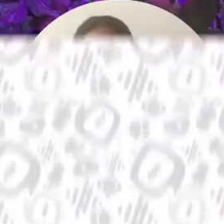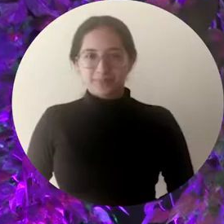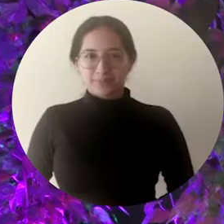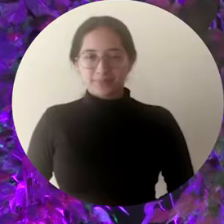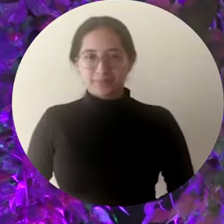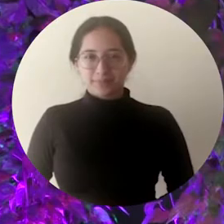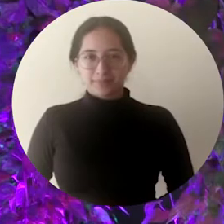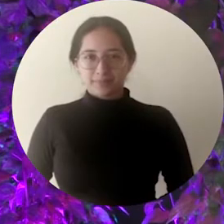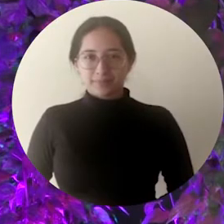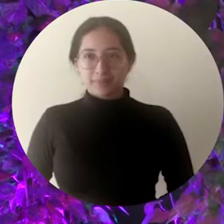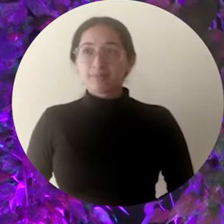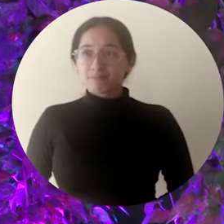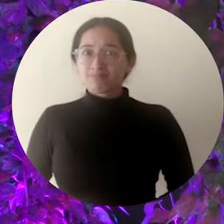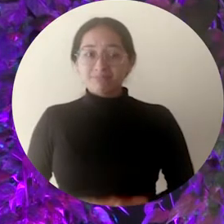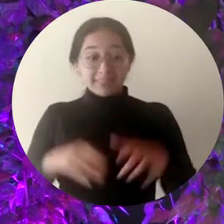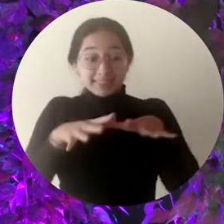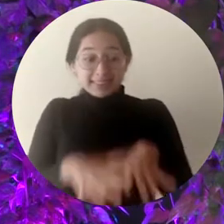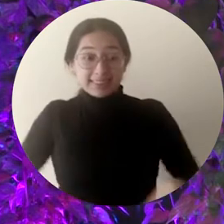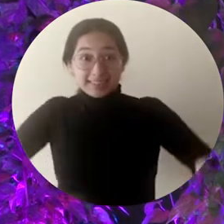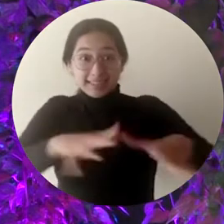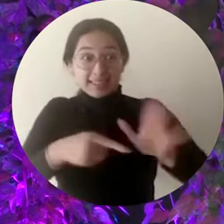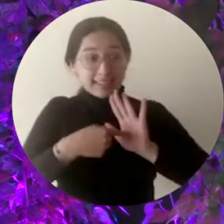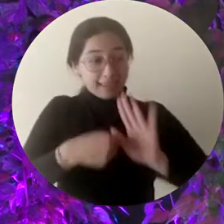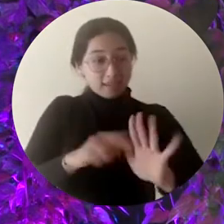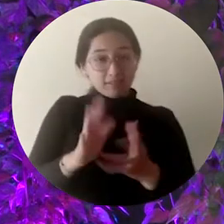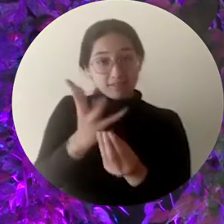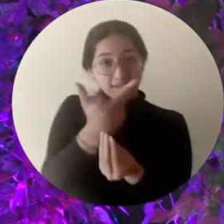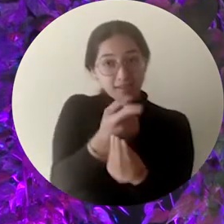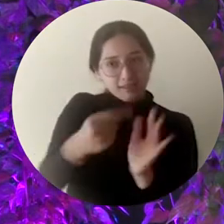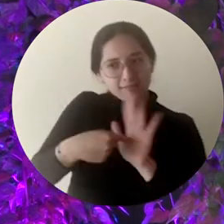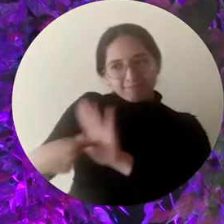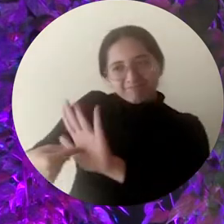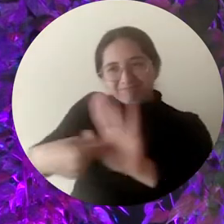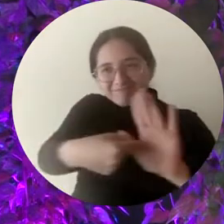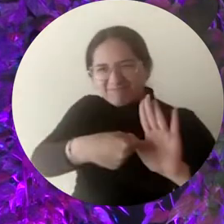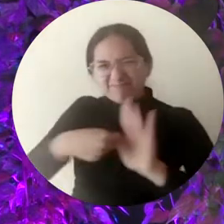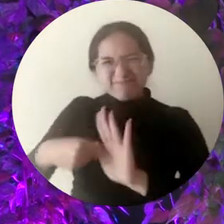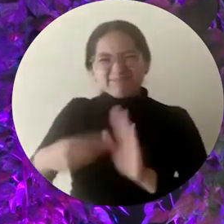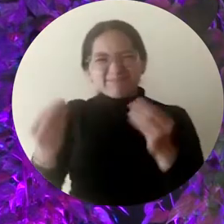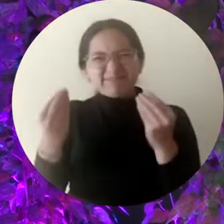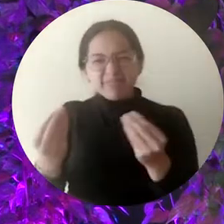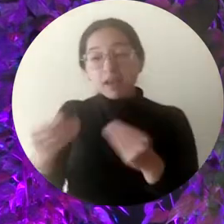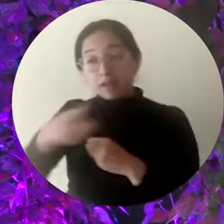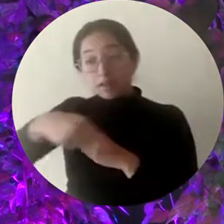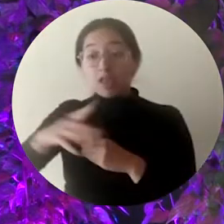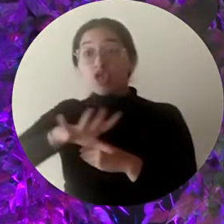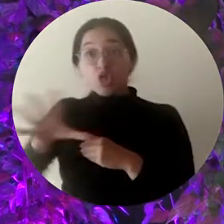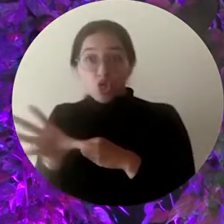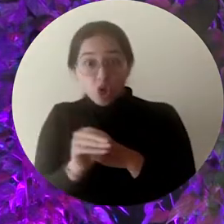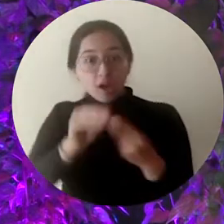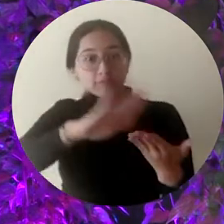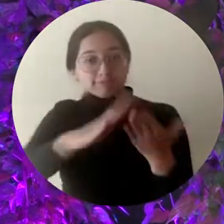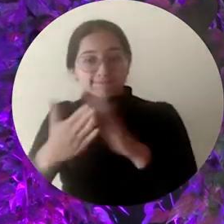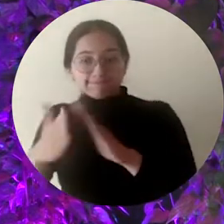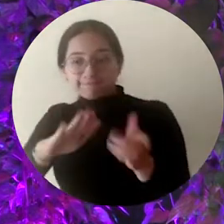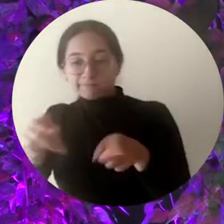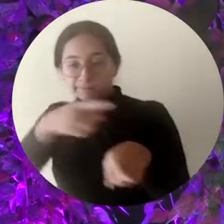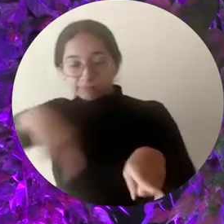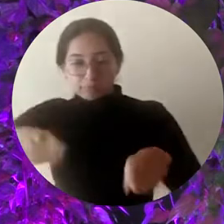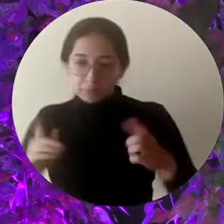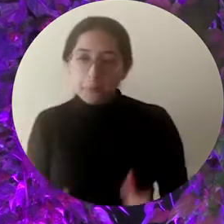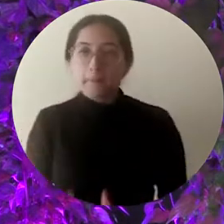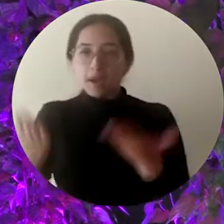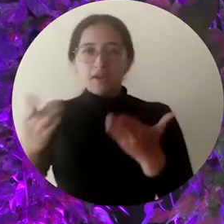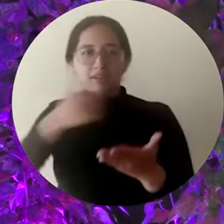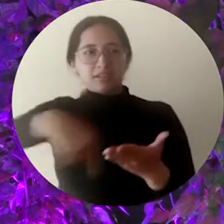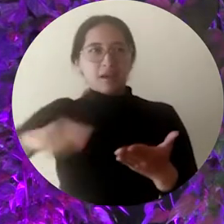Que si estos espacios y el arte ayuda a visibilizar eso, a que nuestras comunidades vivan mejor a partir de esa riqueza y